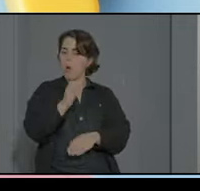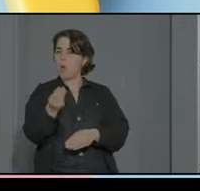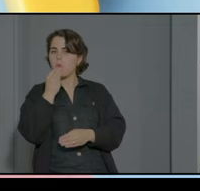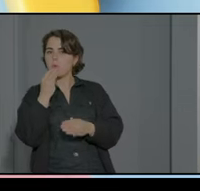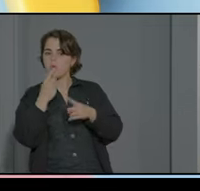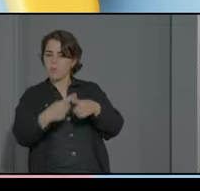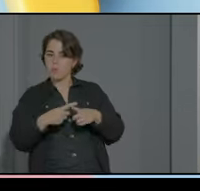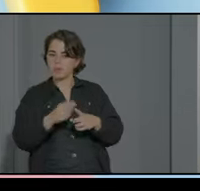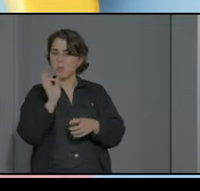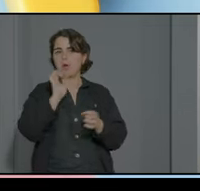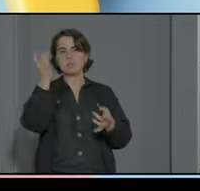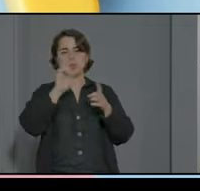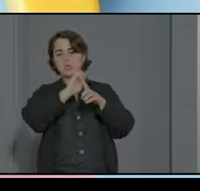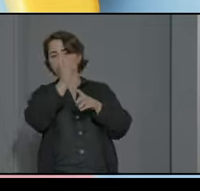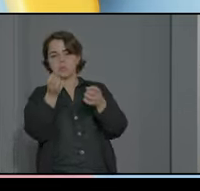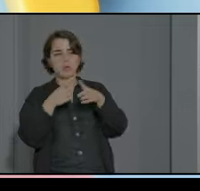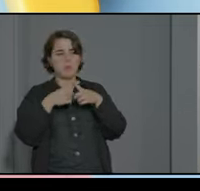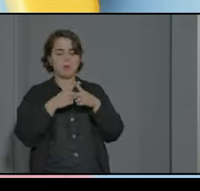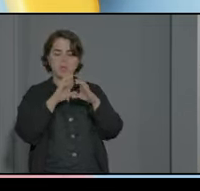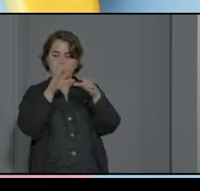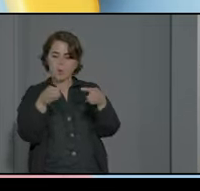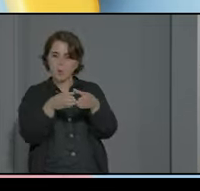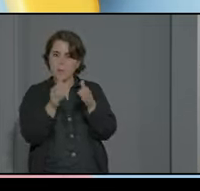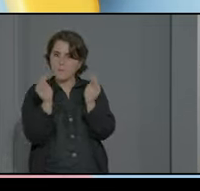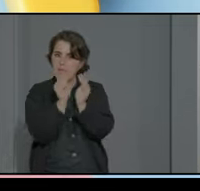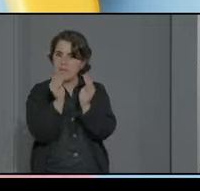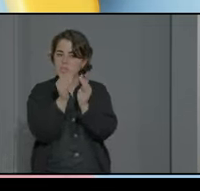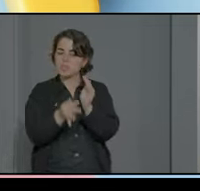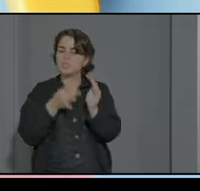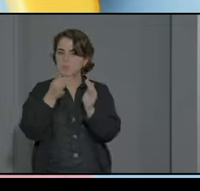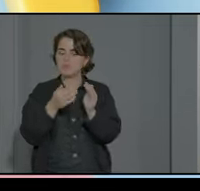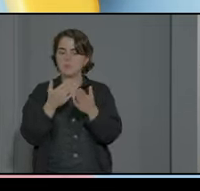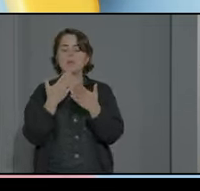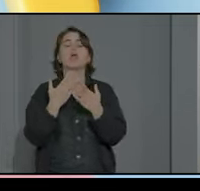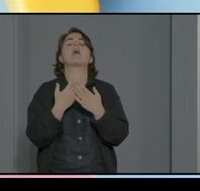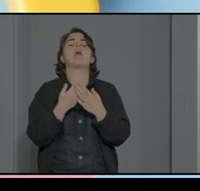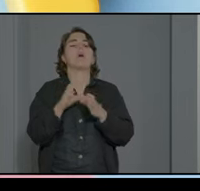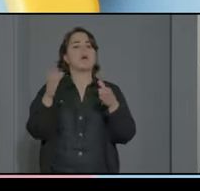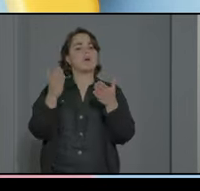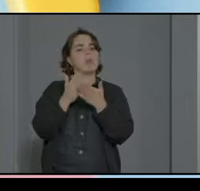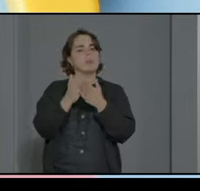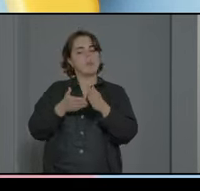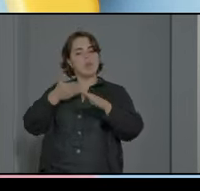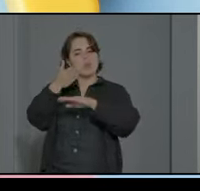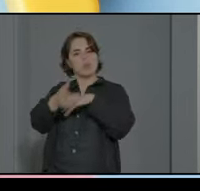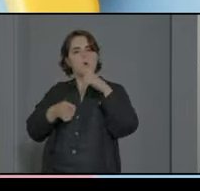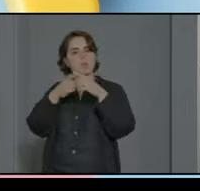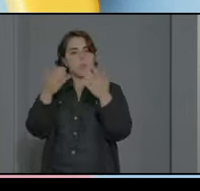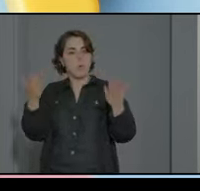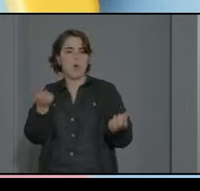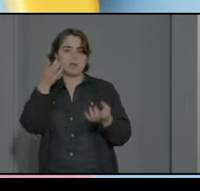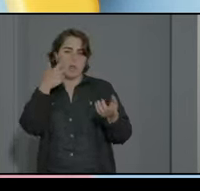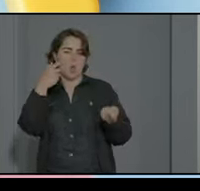u otras actividades en pequeños grupos les ofrecemos la posibilidad de acudir a nuestro aula para realizar actividades controladas